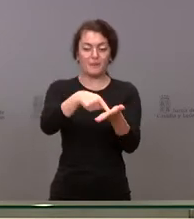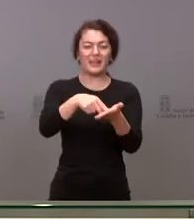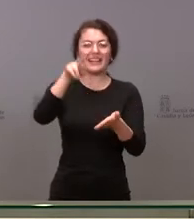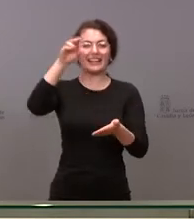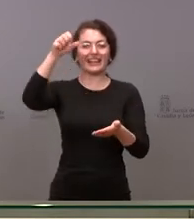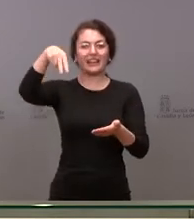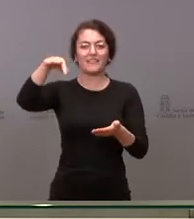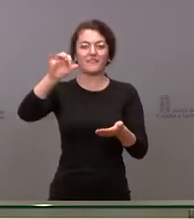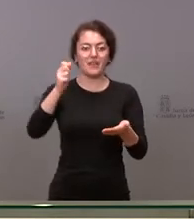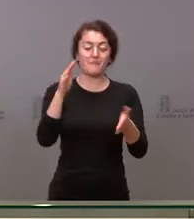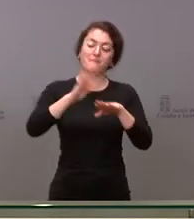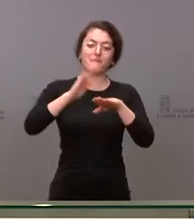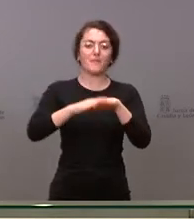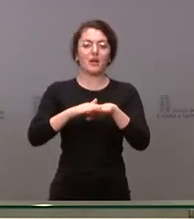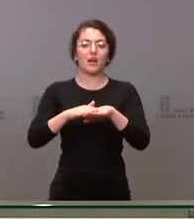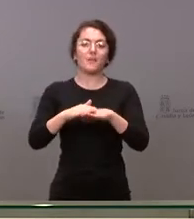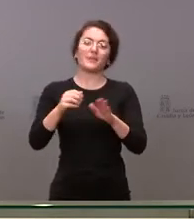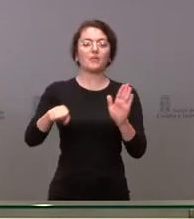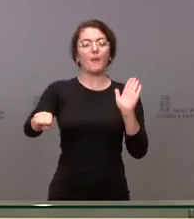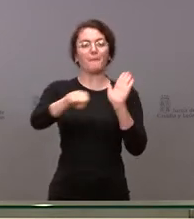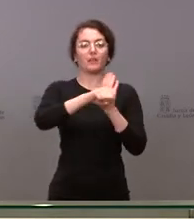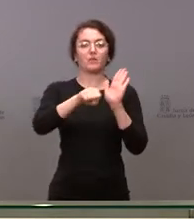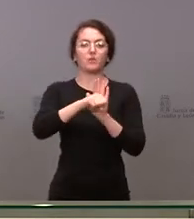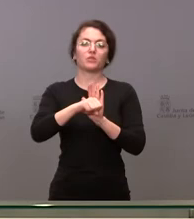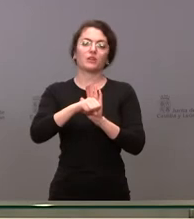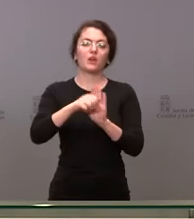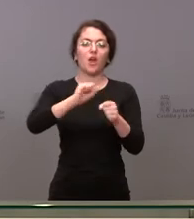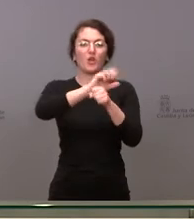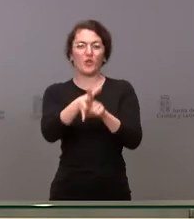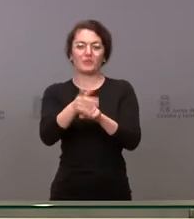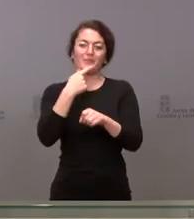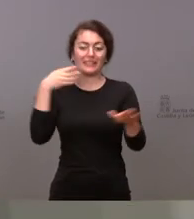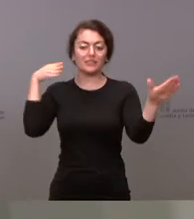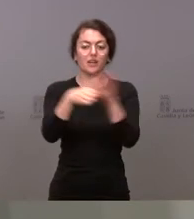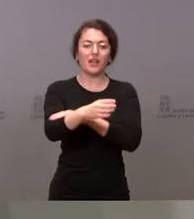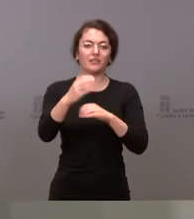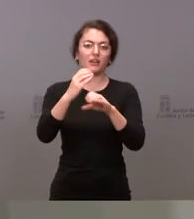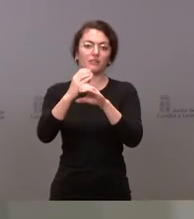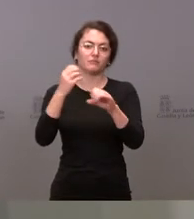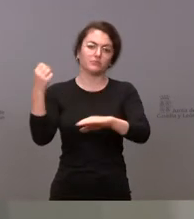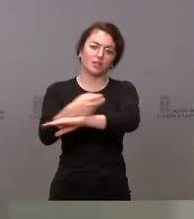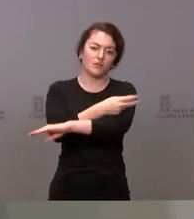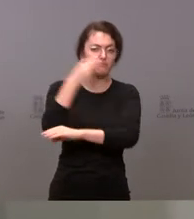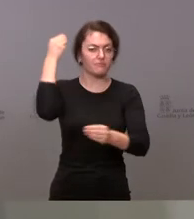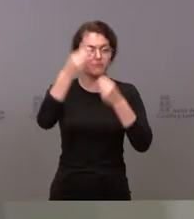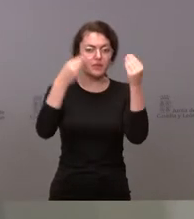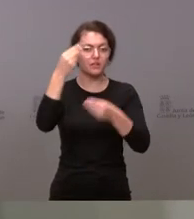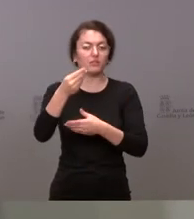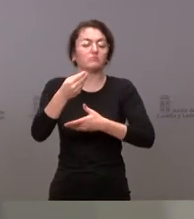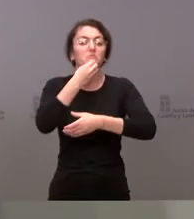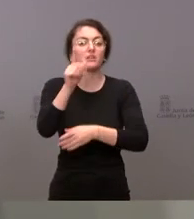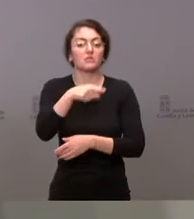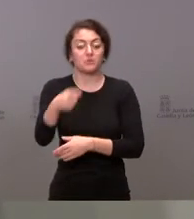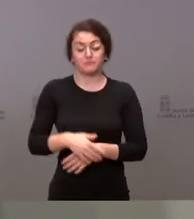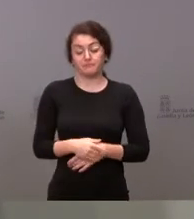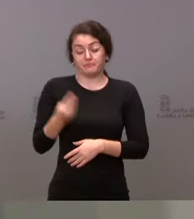en los trenes. No sé si le parece una buena idea. Muchas gracias. Bueno, pues le insisto. La petición de